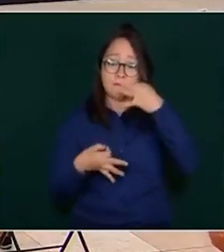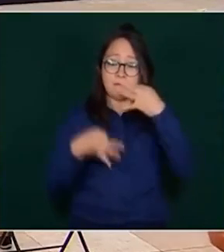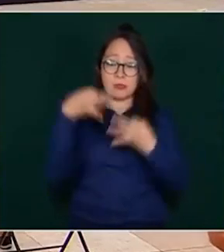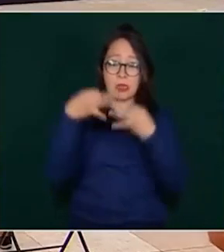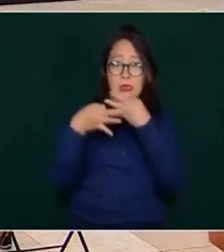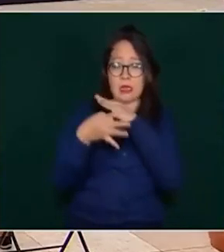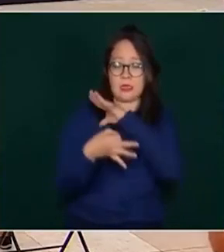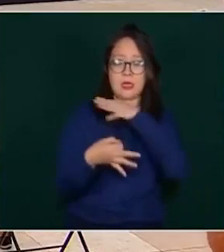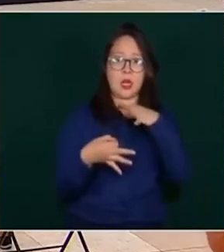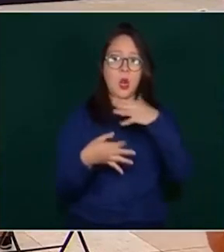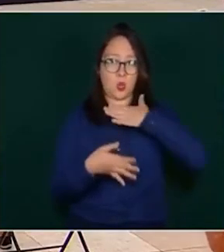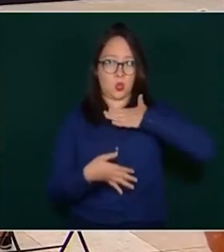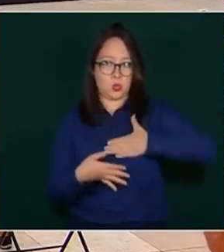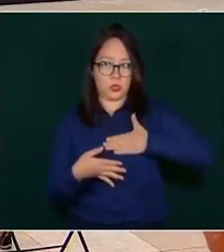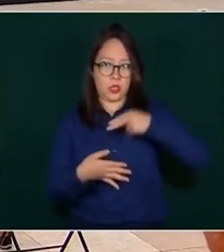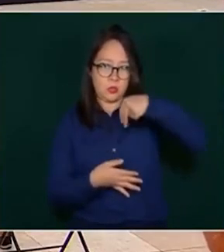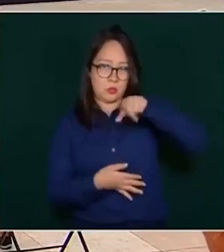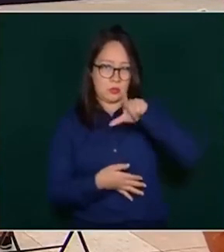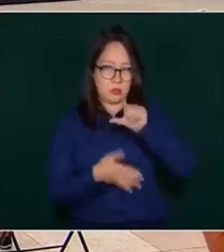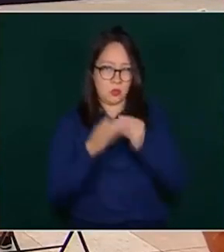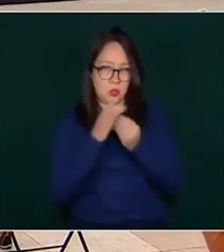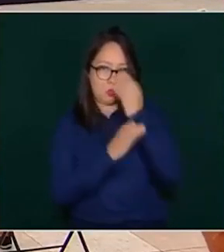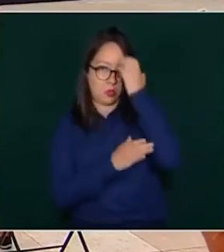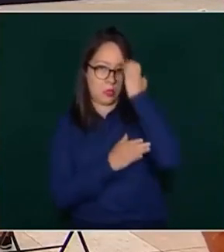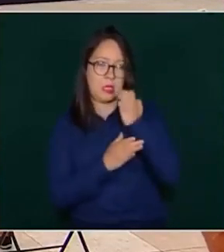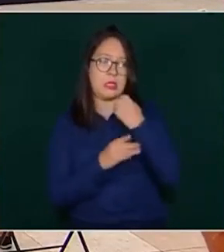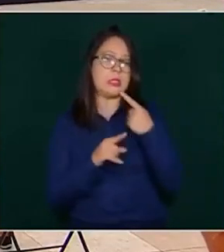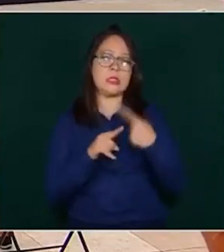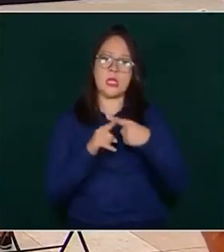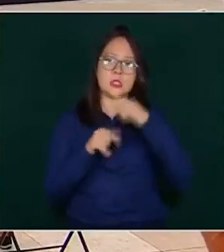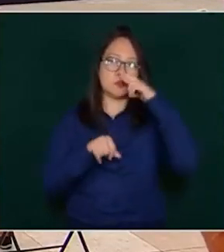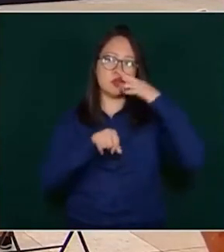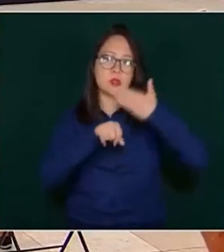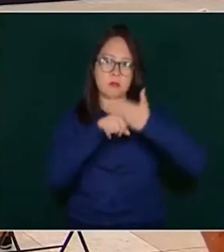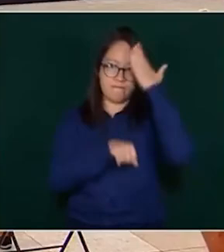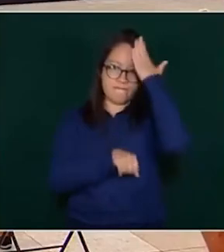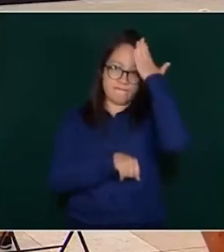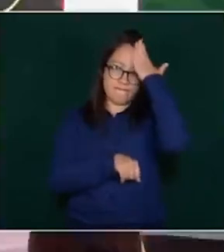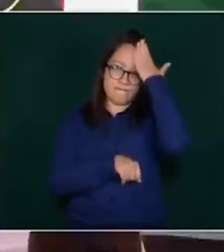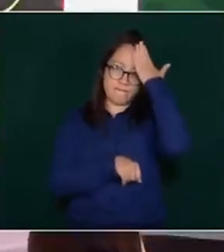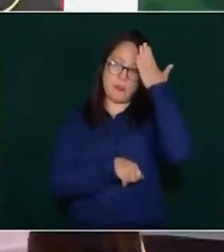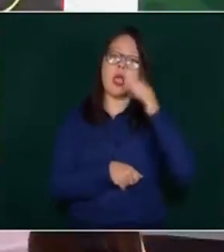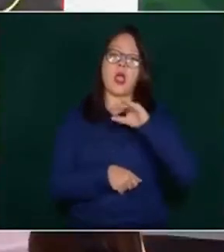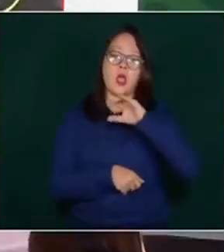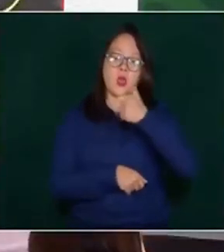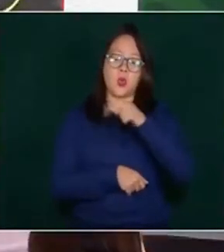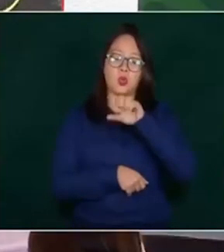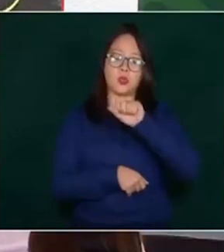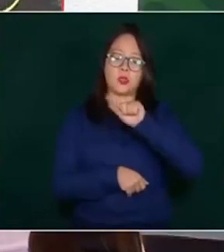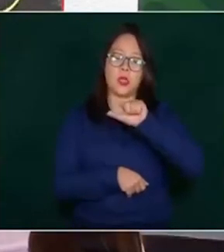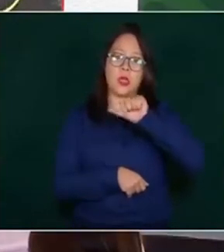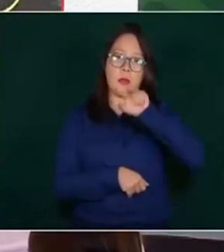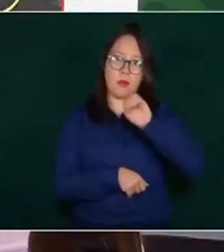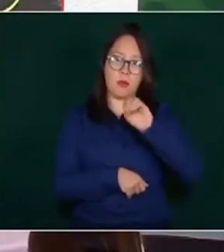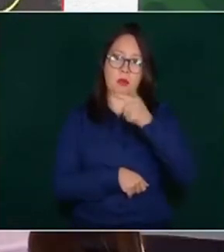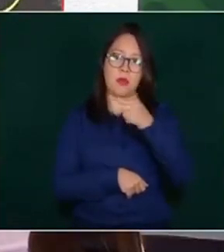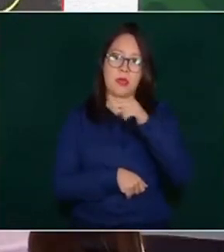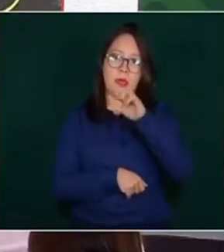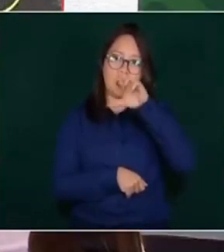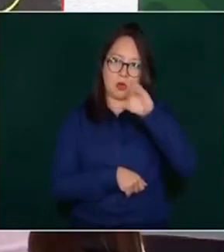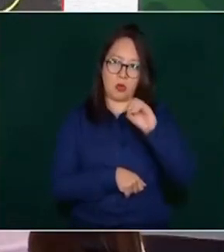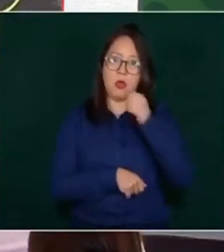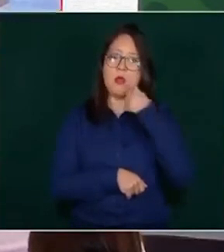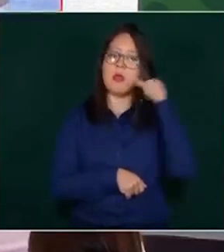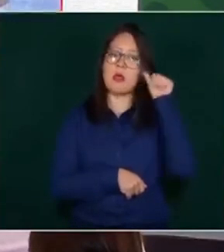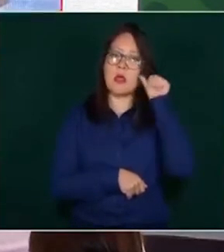de Nuevo León, cuyo fiscal es Gustavo Guerrero, emitieron un comunicado el día de ayer, si